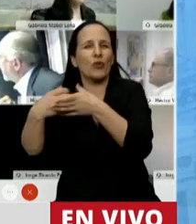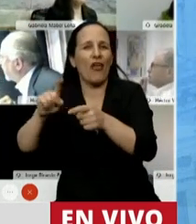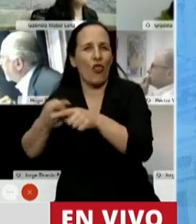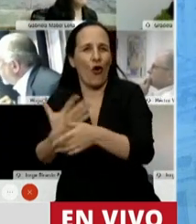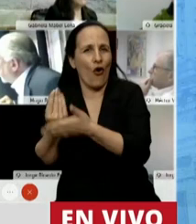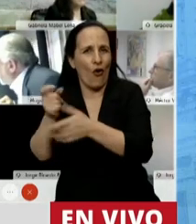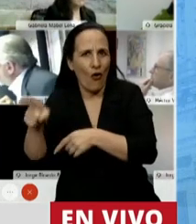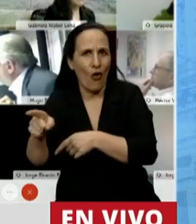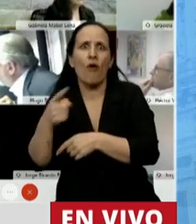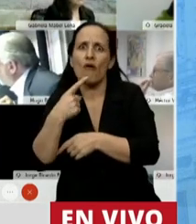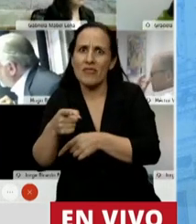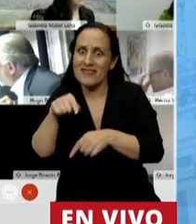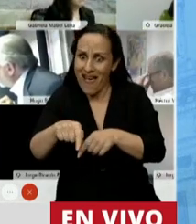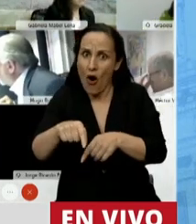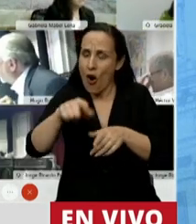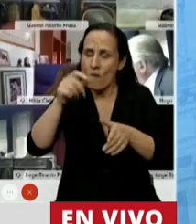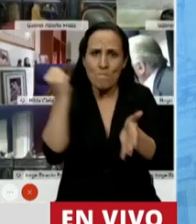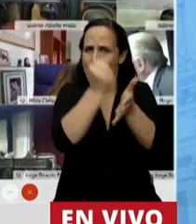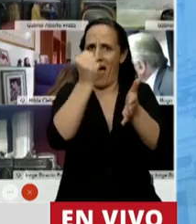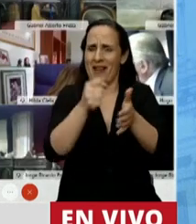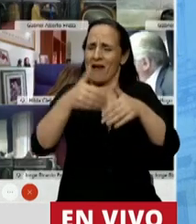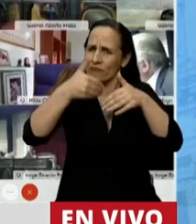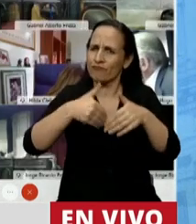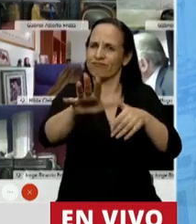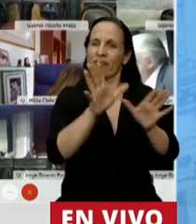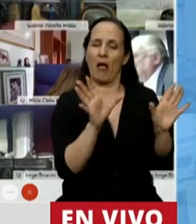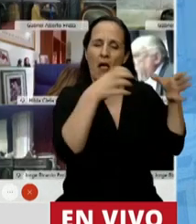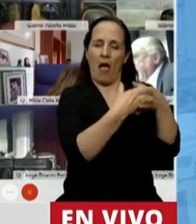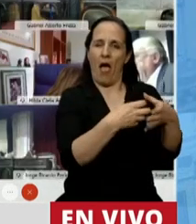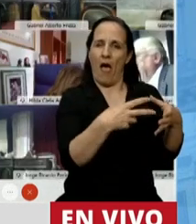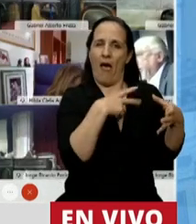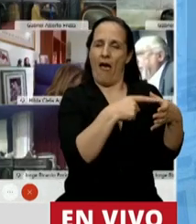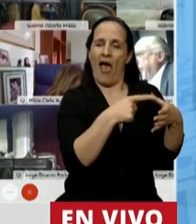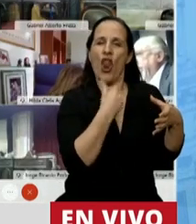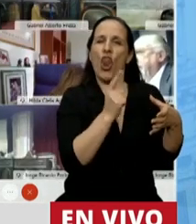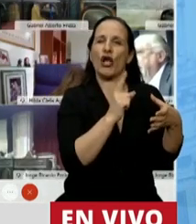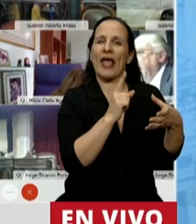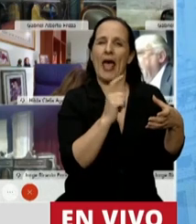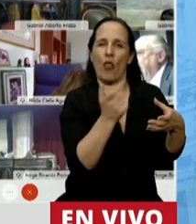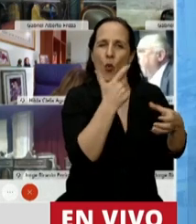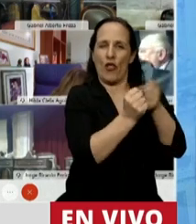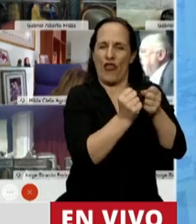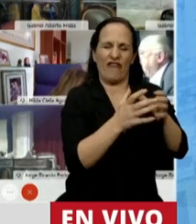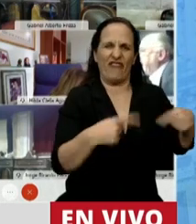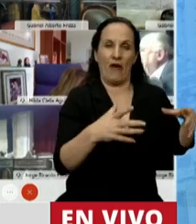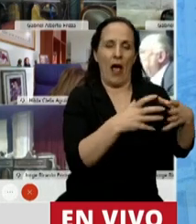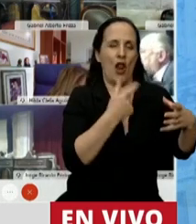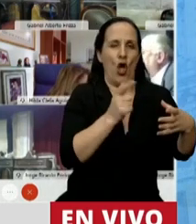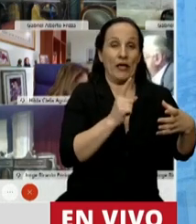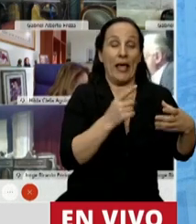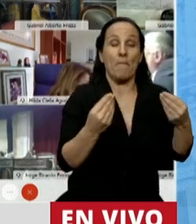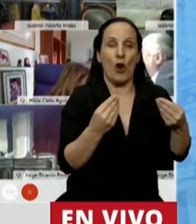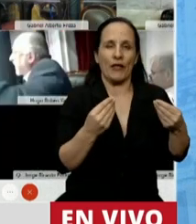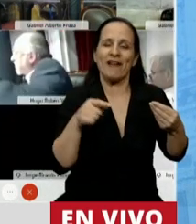Esto sienta un precedente que los grandes grupos del poder económico no quieren que se siente. Porque empezamos a